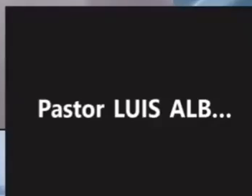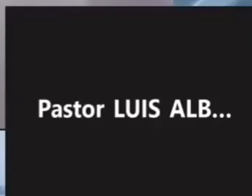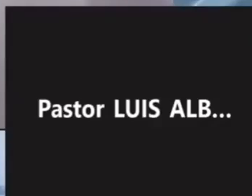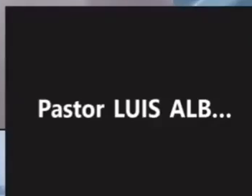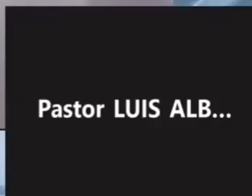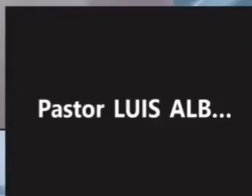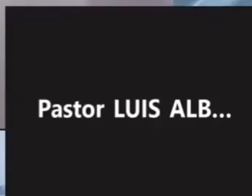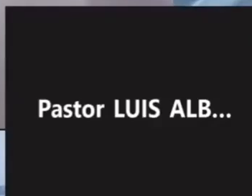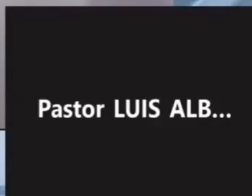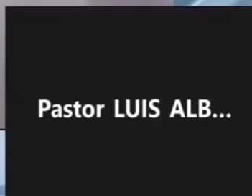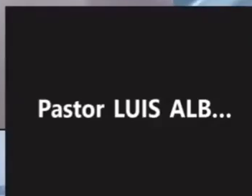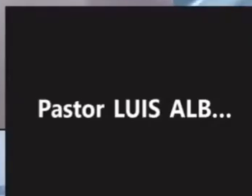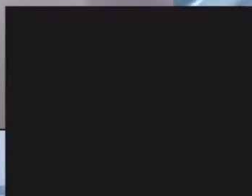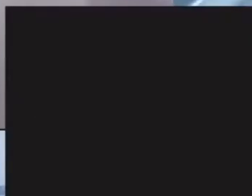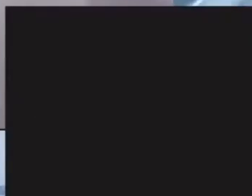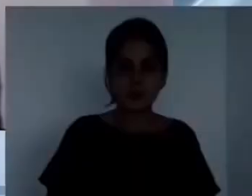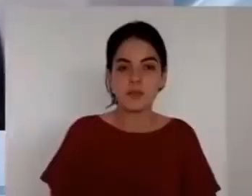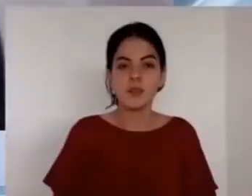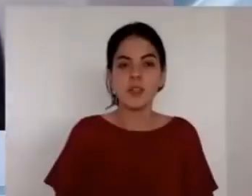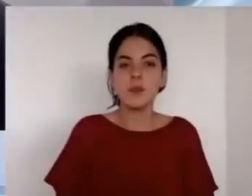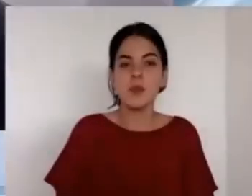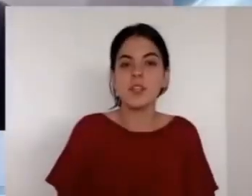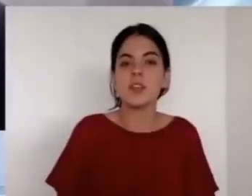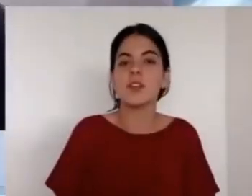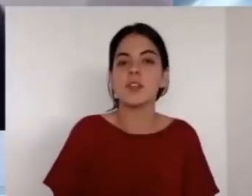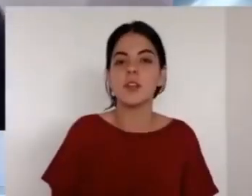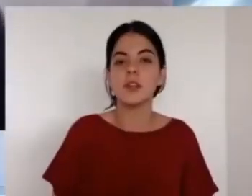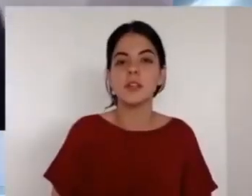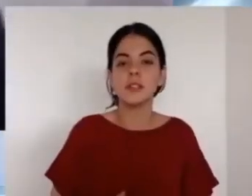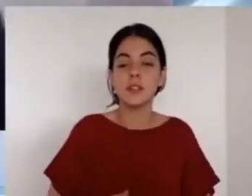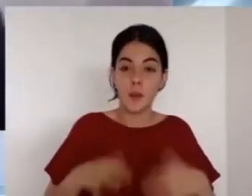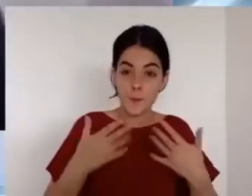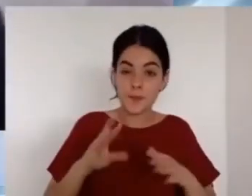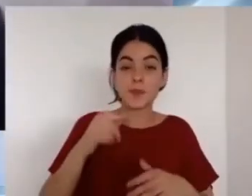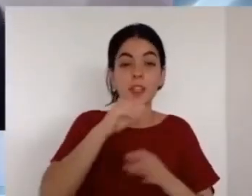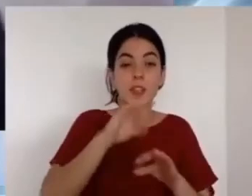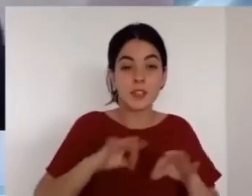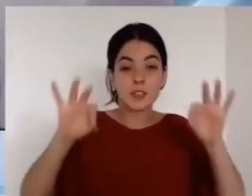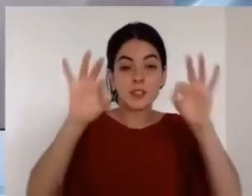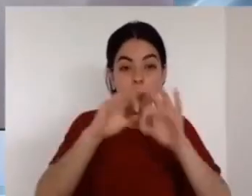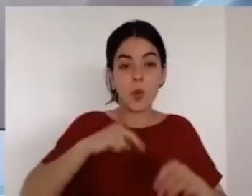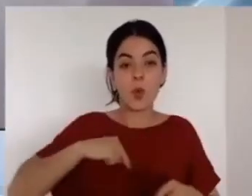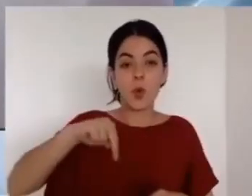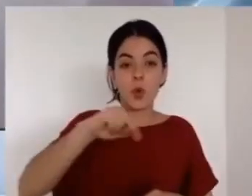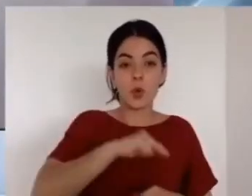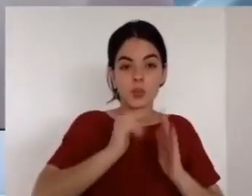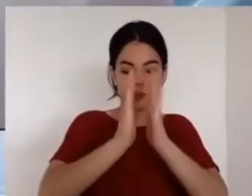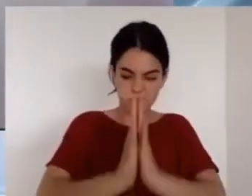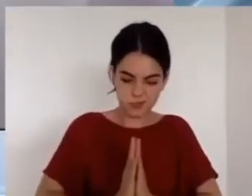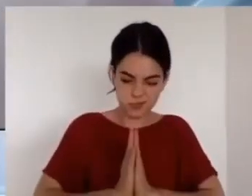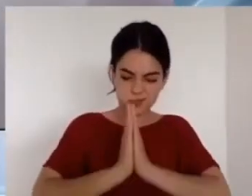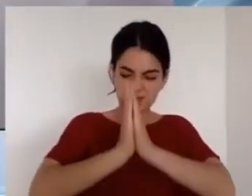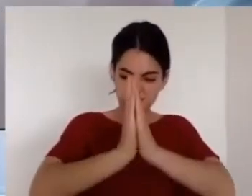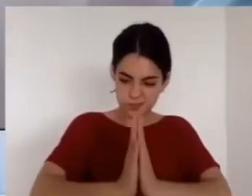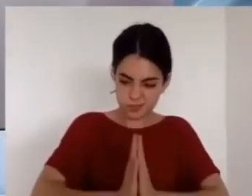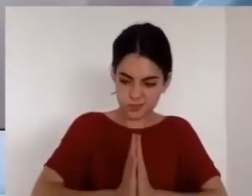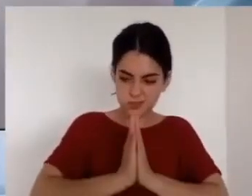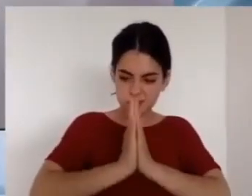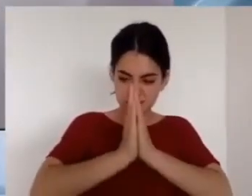él quiere una vida de oración a nosotros nos vendieron la idea de la semana santa y la compramos